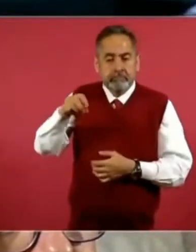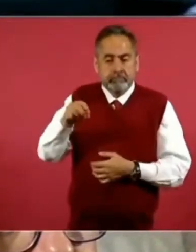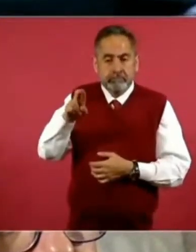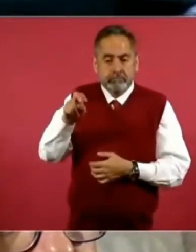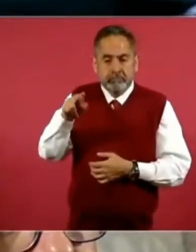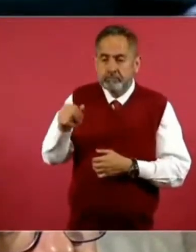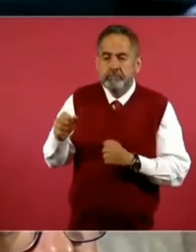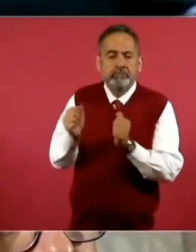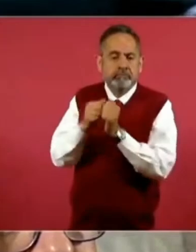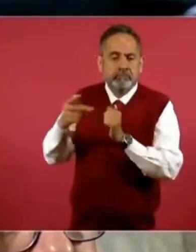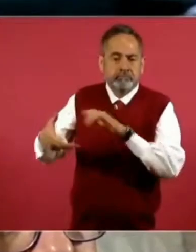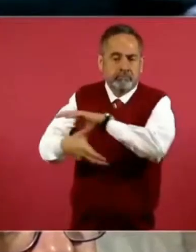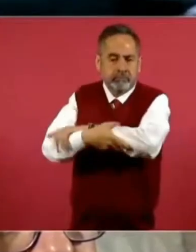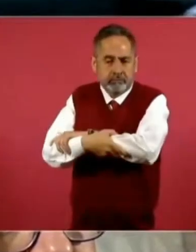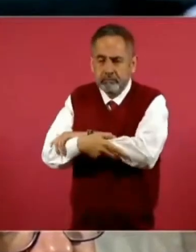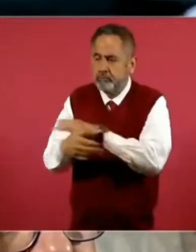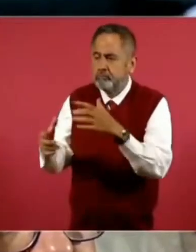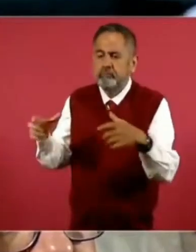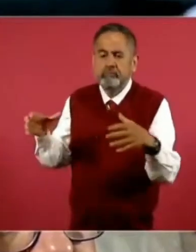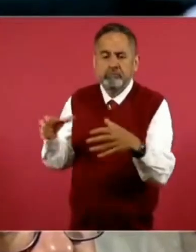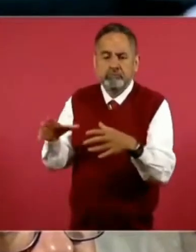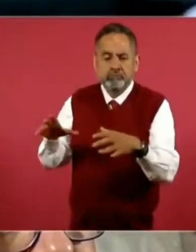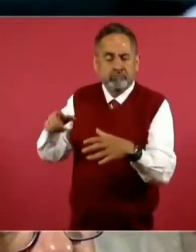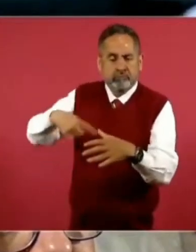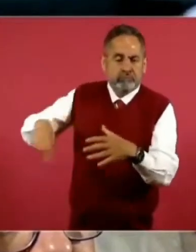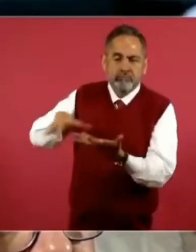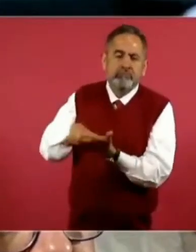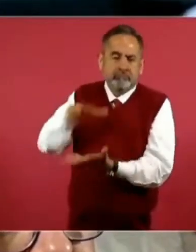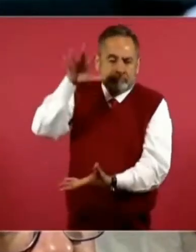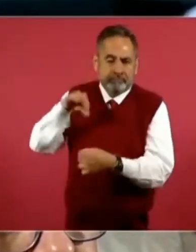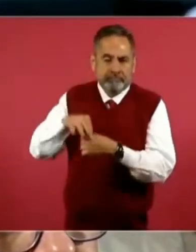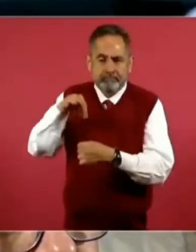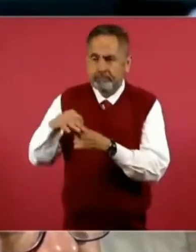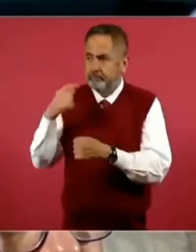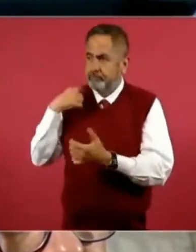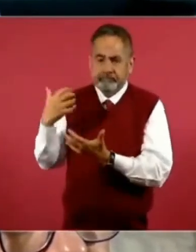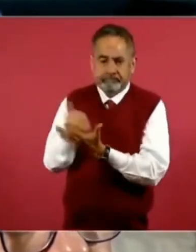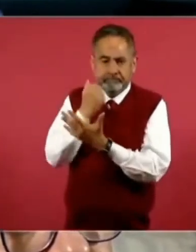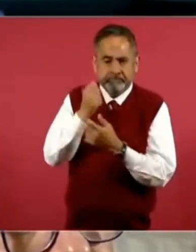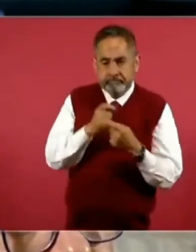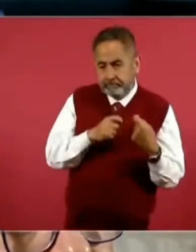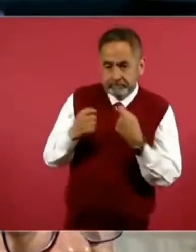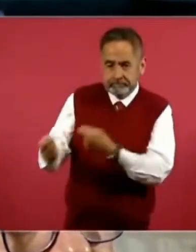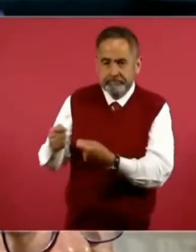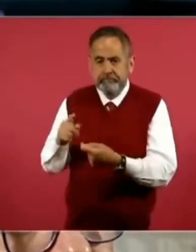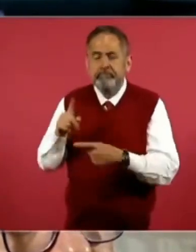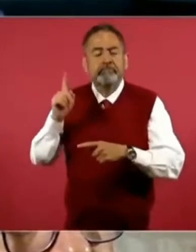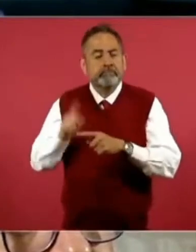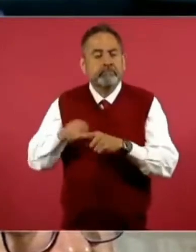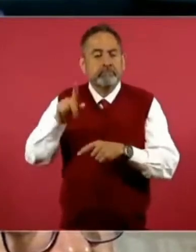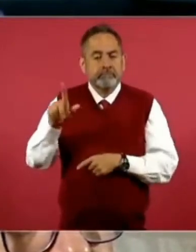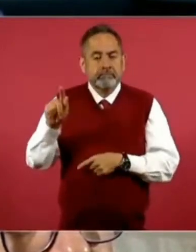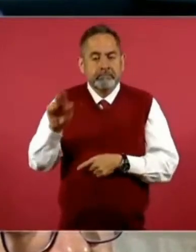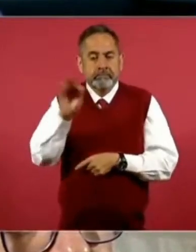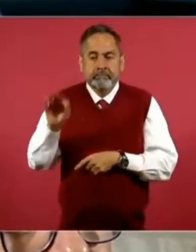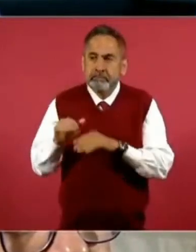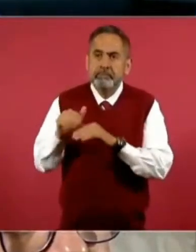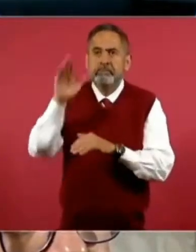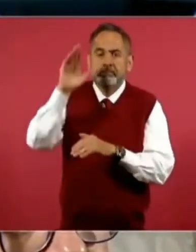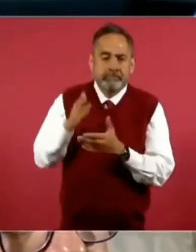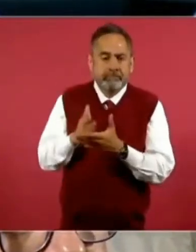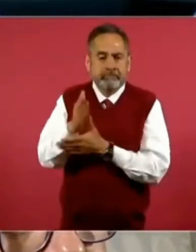coalición que ganó por mayoría en las pasadas elecciones, que se tenga más de un 70 por ciento, tengan una